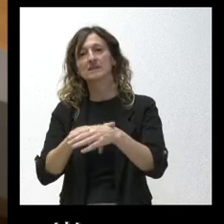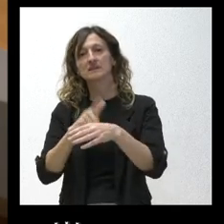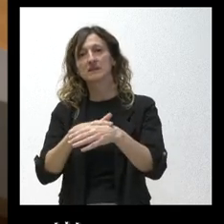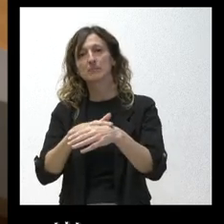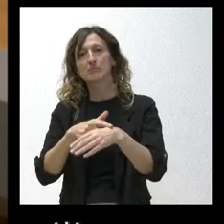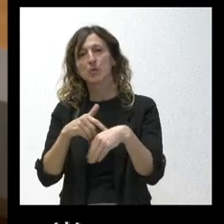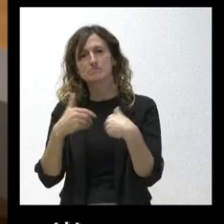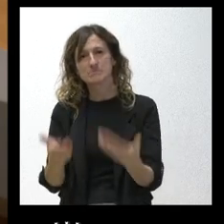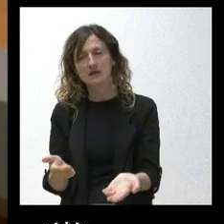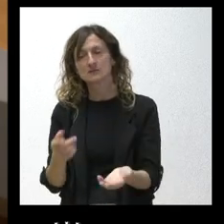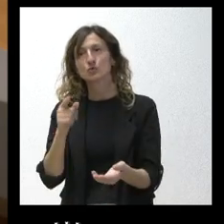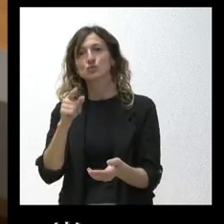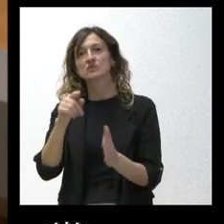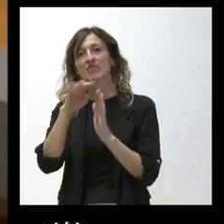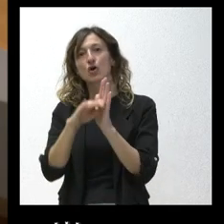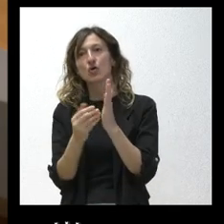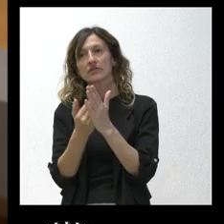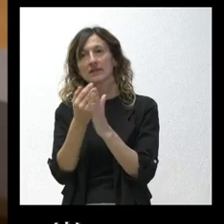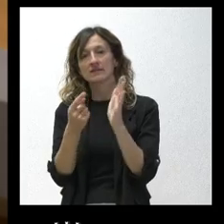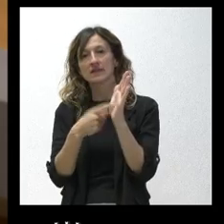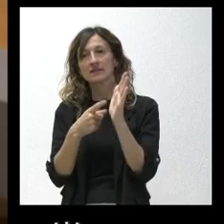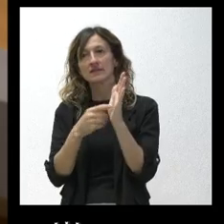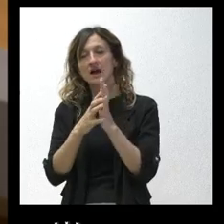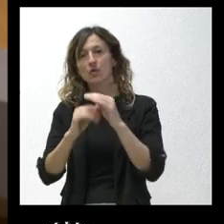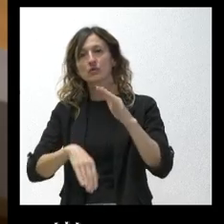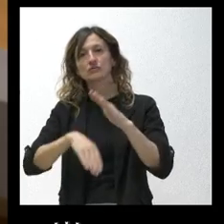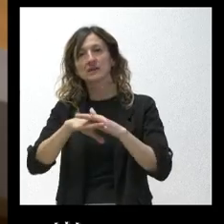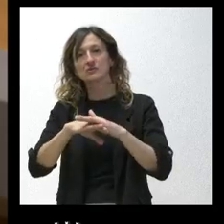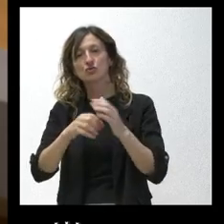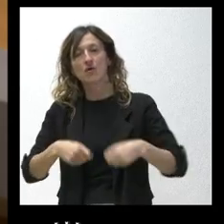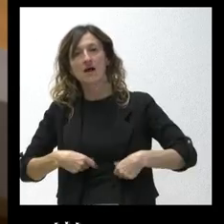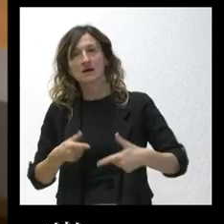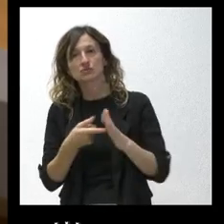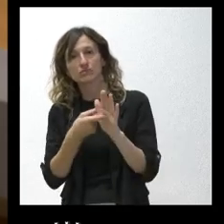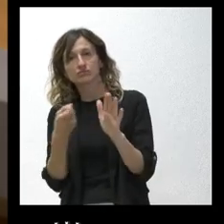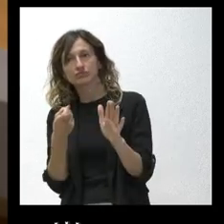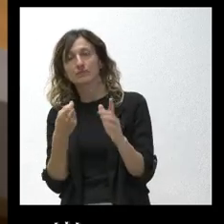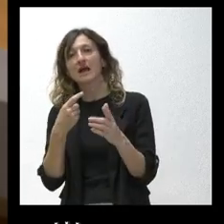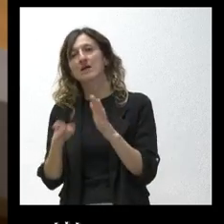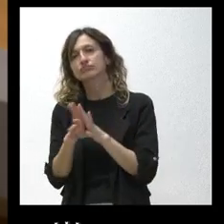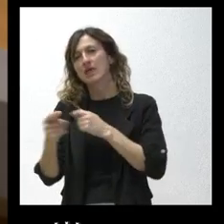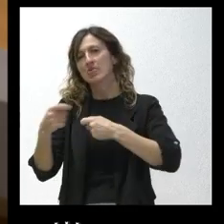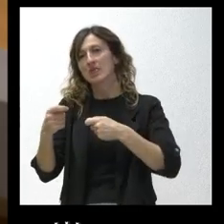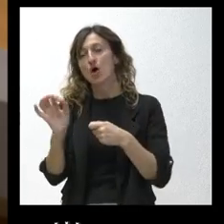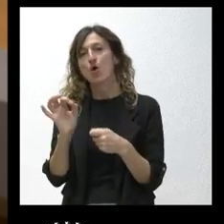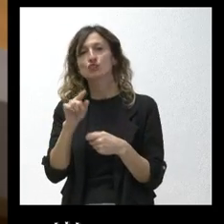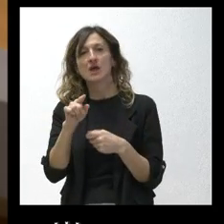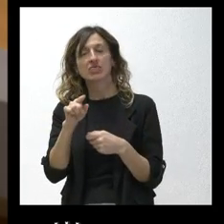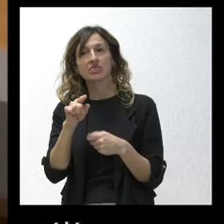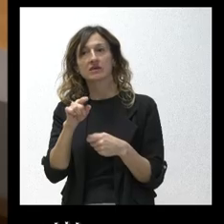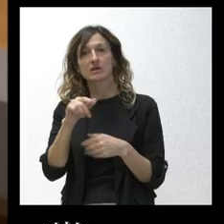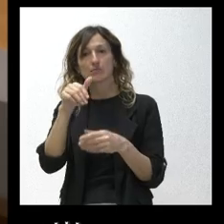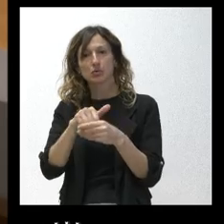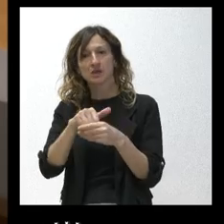estaría dispuesto a retirar del orden del día el acuerdo del techo de gasto para intentar seguir negociando o en cualquier caso mantienen la